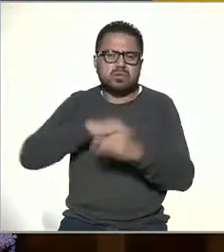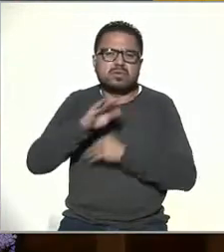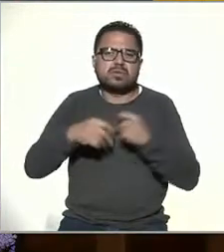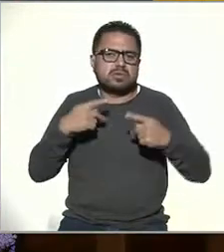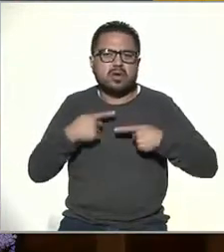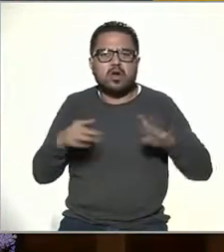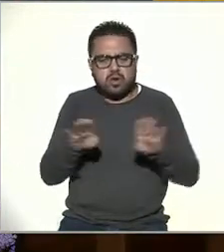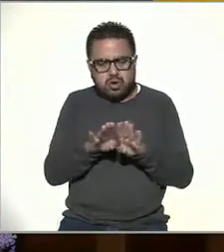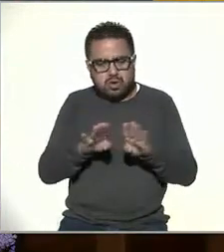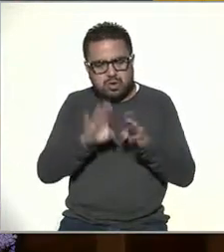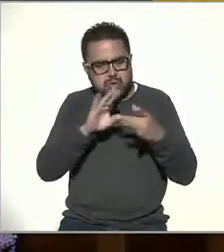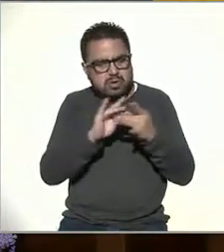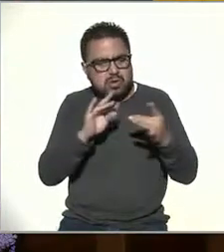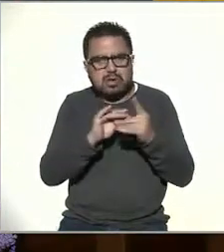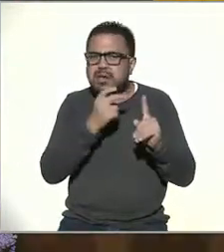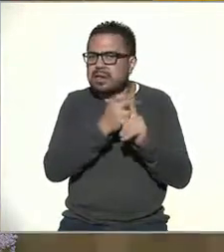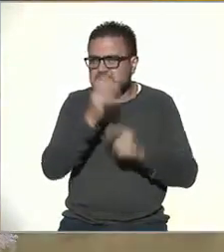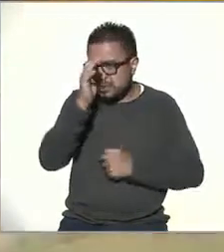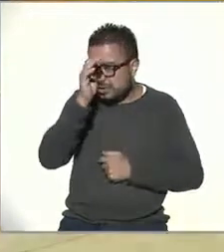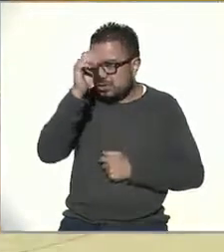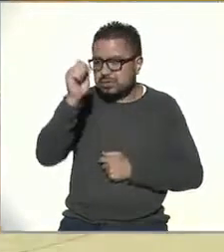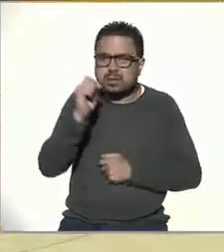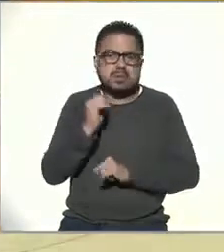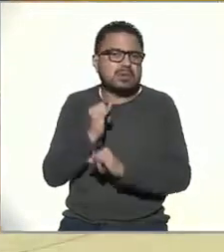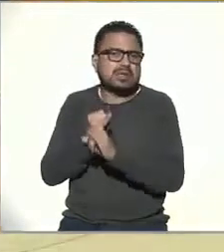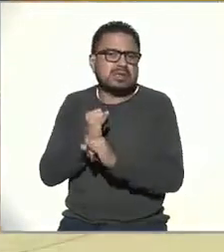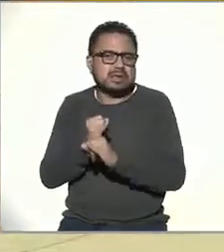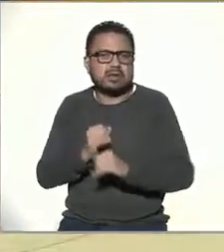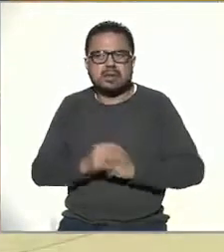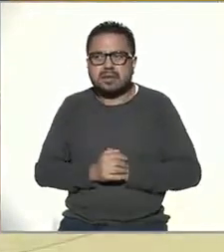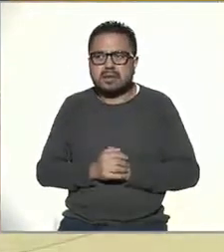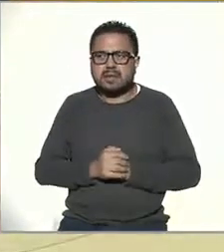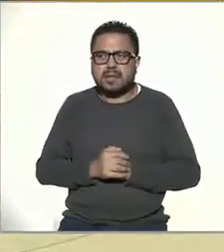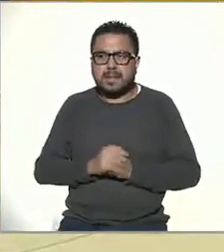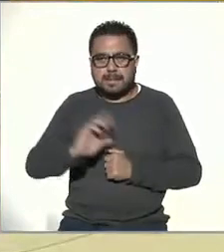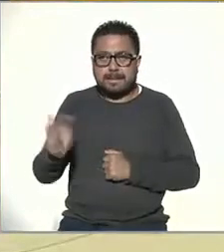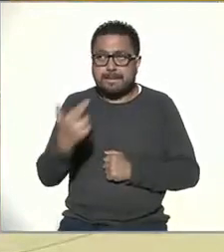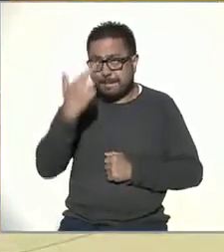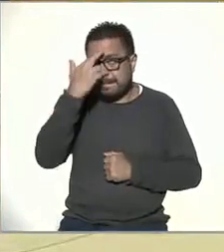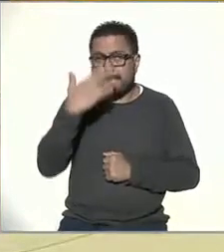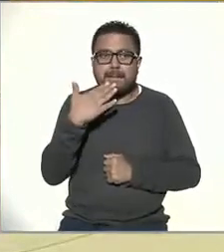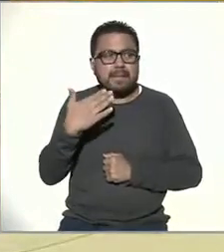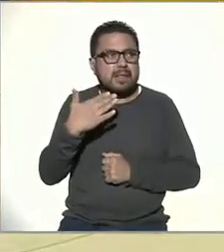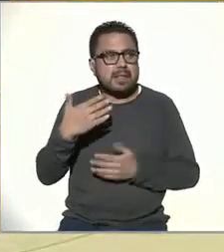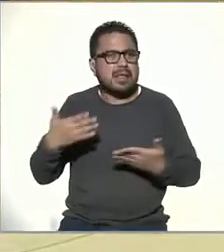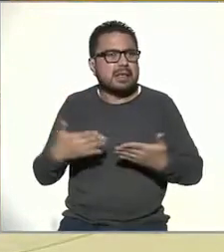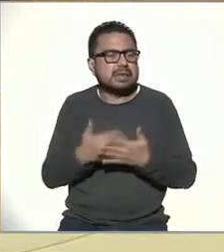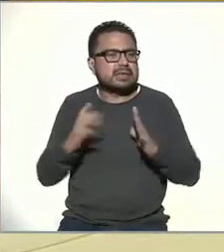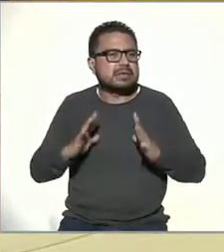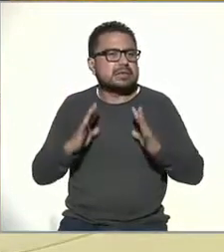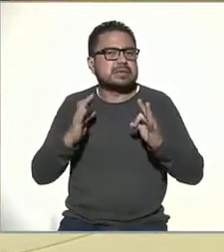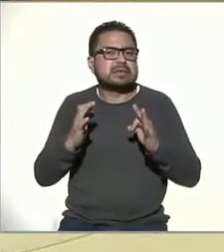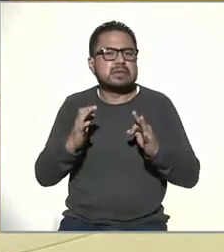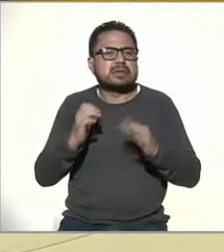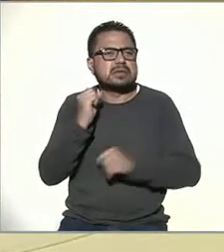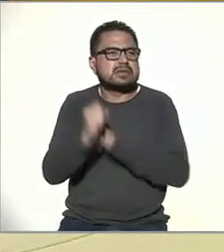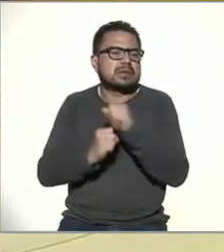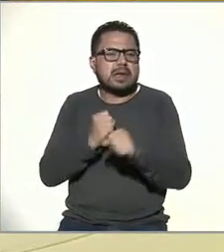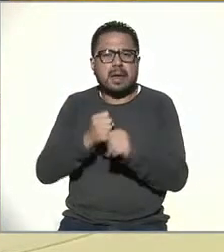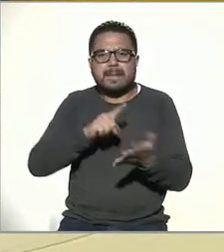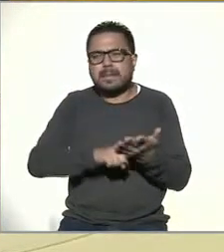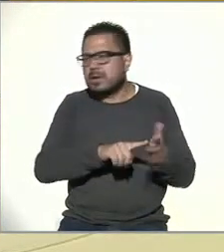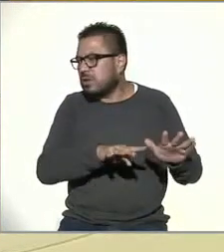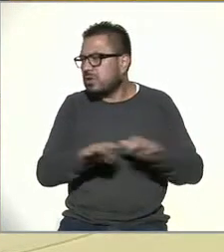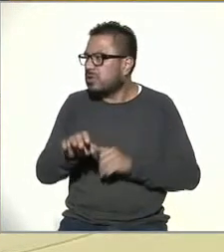explicamos este concepto de Internet? Pues si recuerdo bien, Nacio era un programa militar en los años 60,